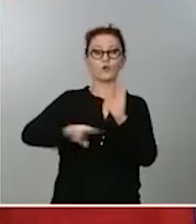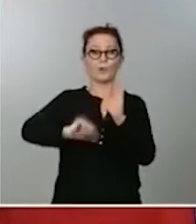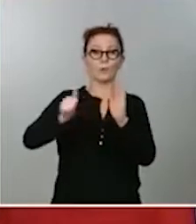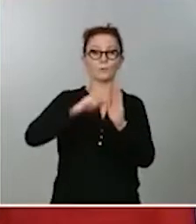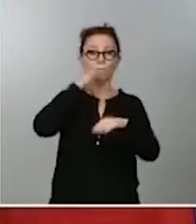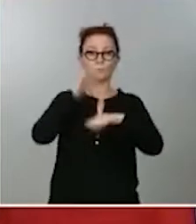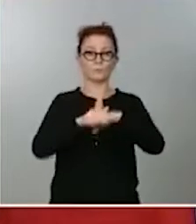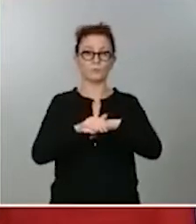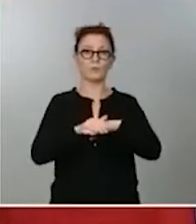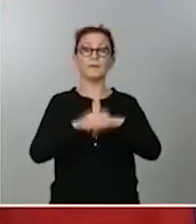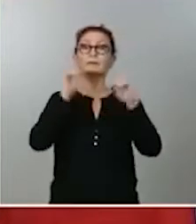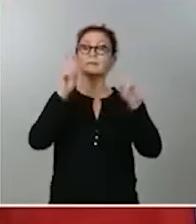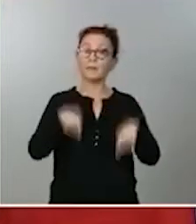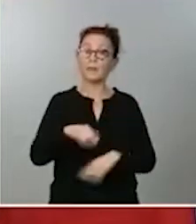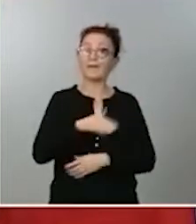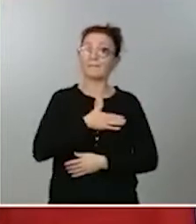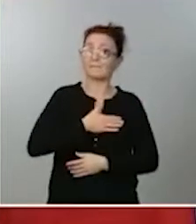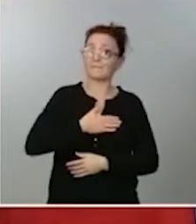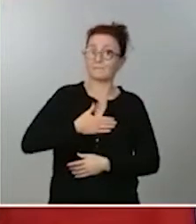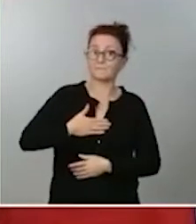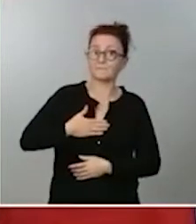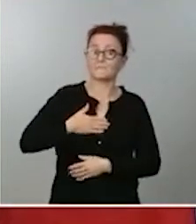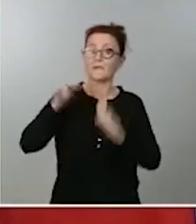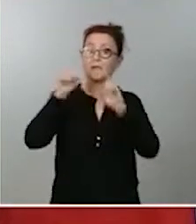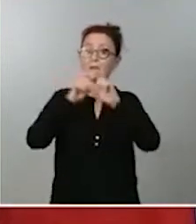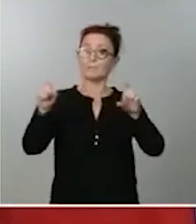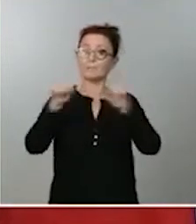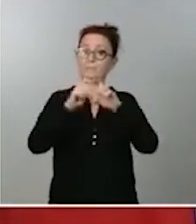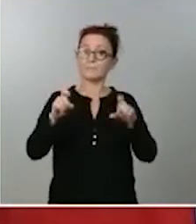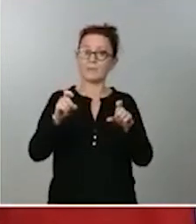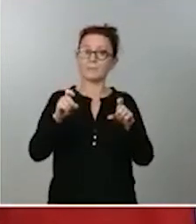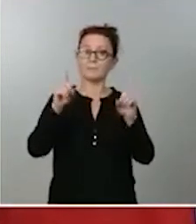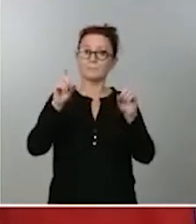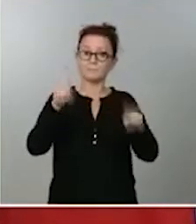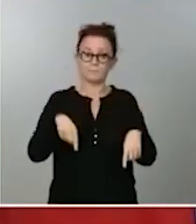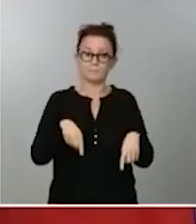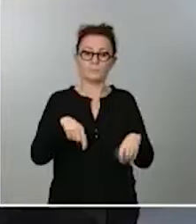voluntariedad de la propia empresa a la hora de exigir estas ayudas.